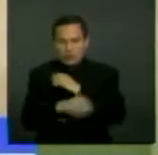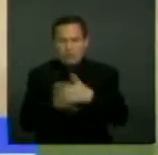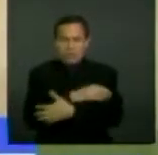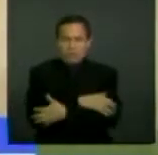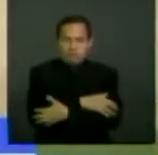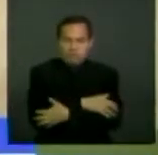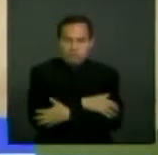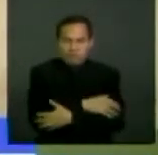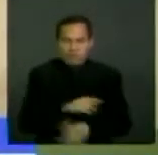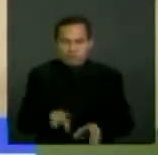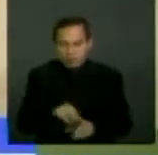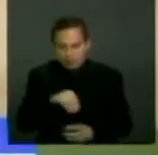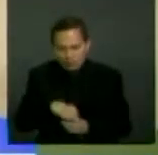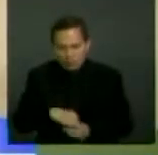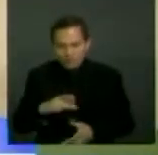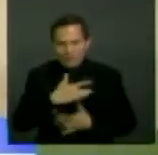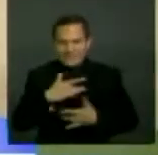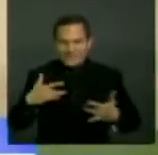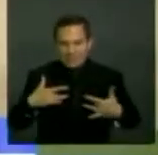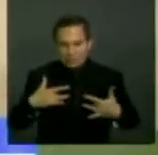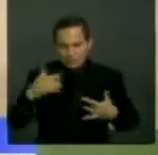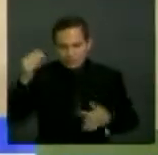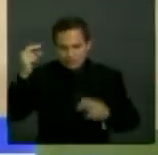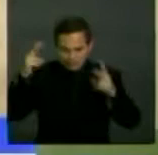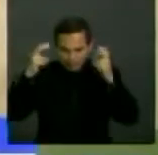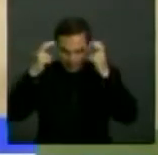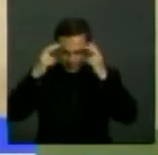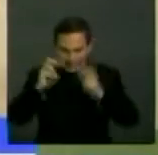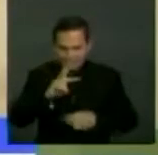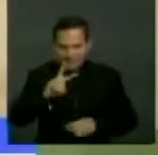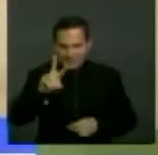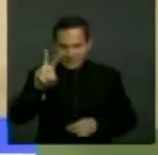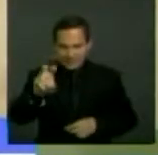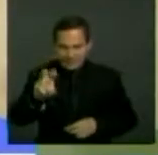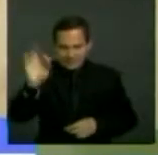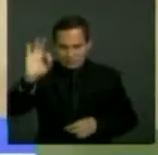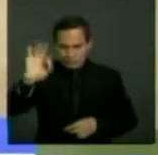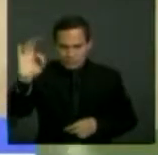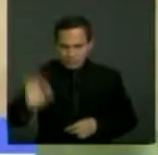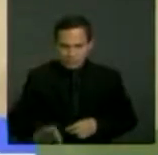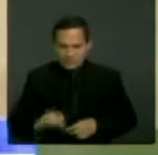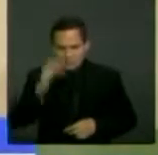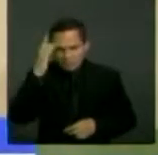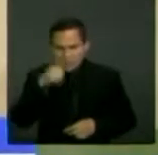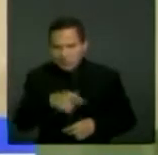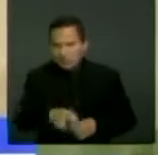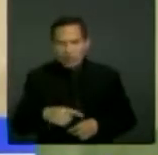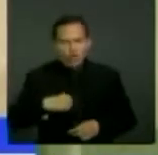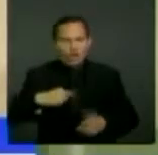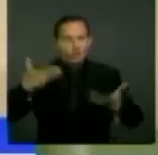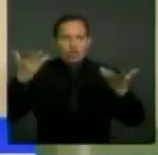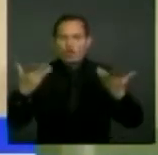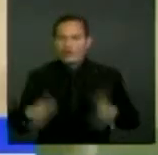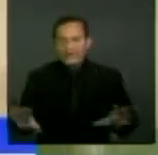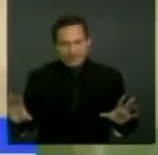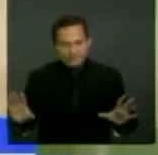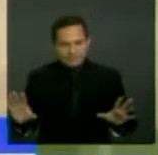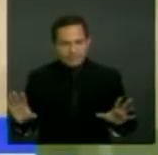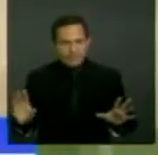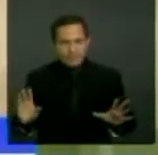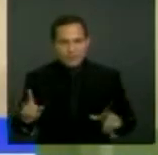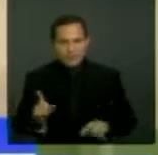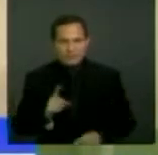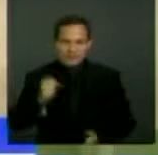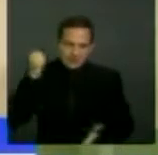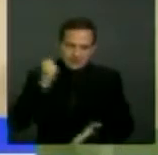mental, se reportó que 37% de las personas en instituciones psiquiátricas están allí sin su consentimiento y ello no incluye a las personas que están